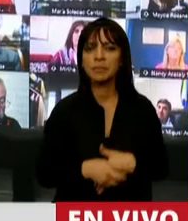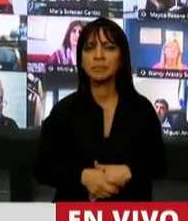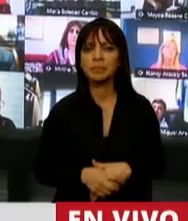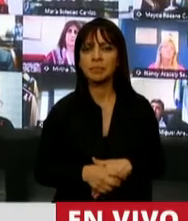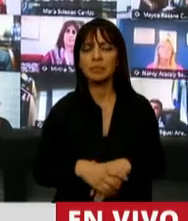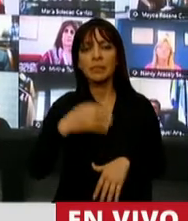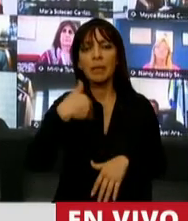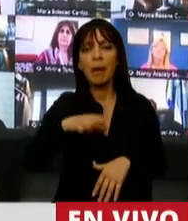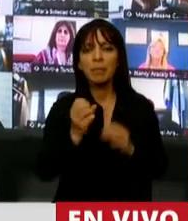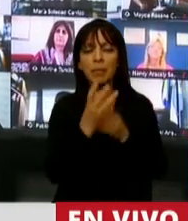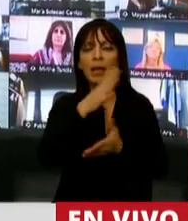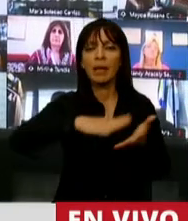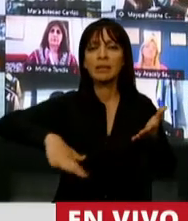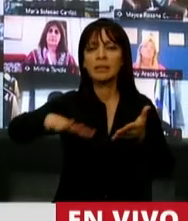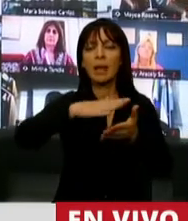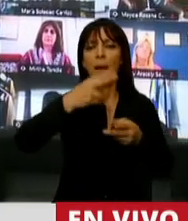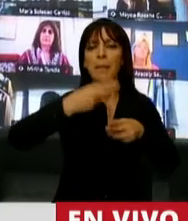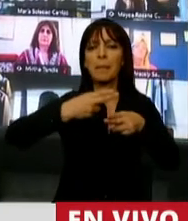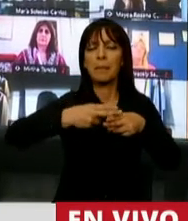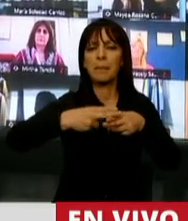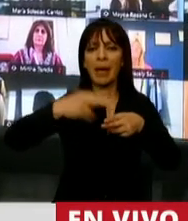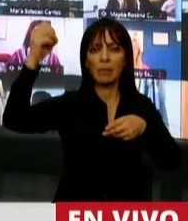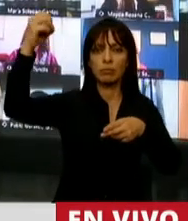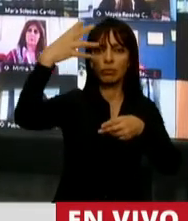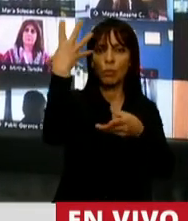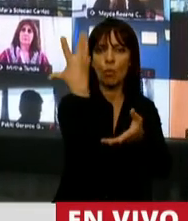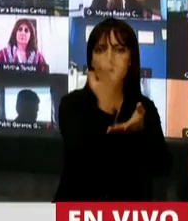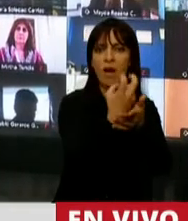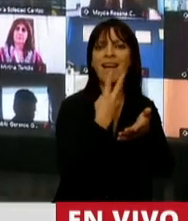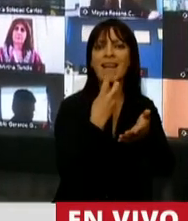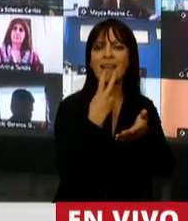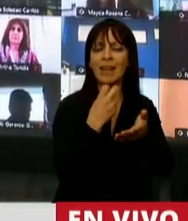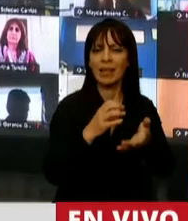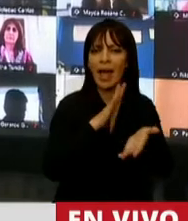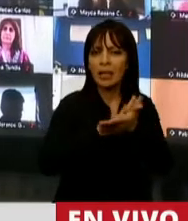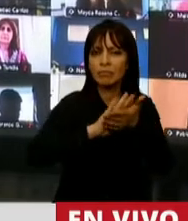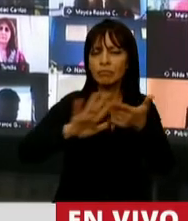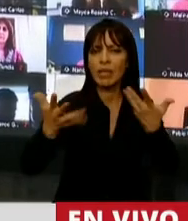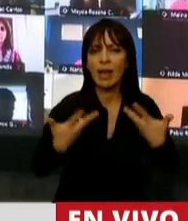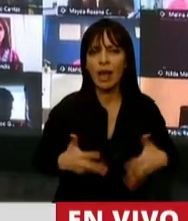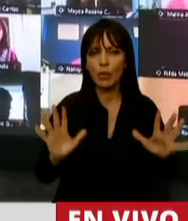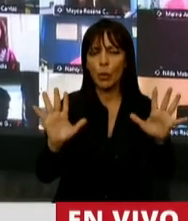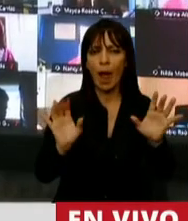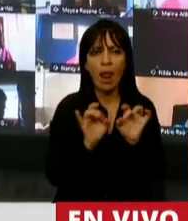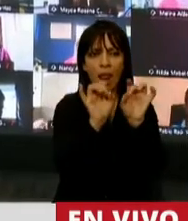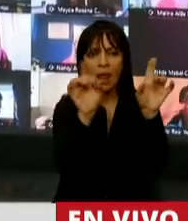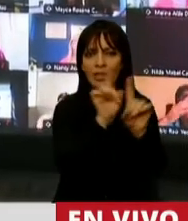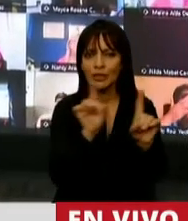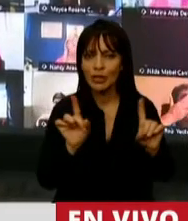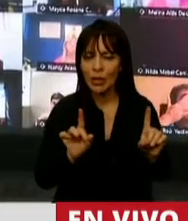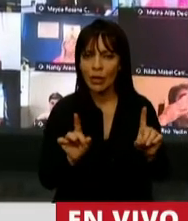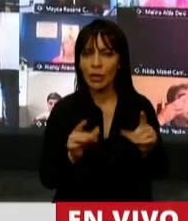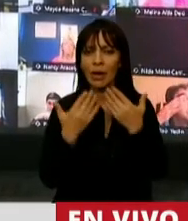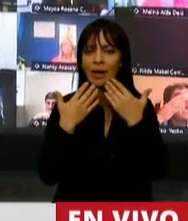el parque fotovoltaico. Necesitamos energía limpia, no contaminante, a